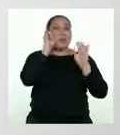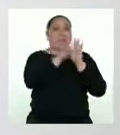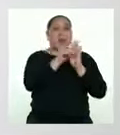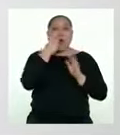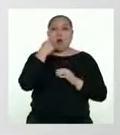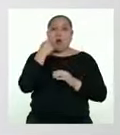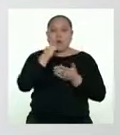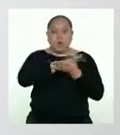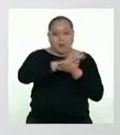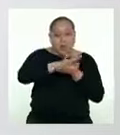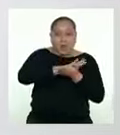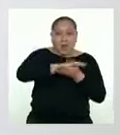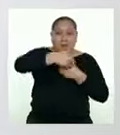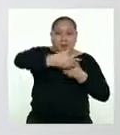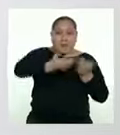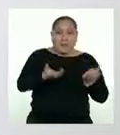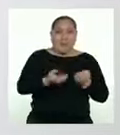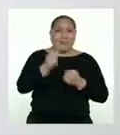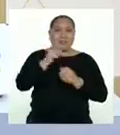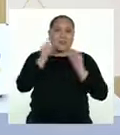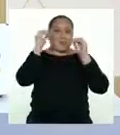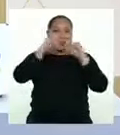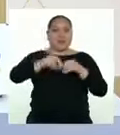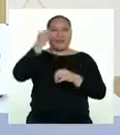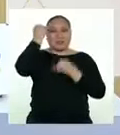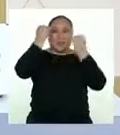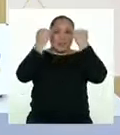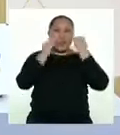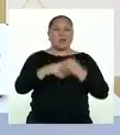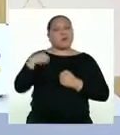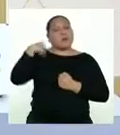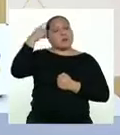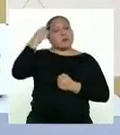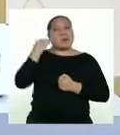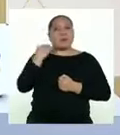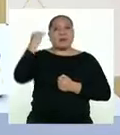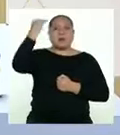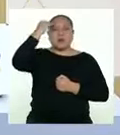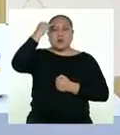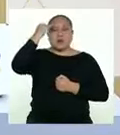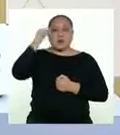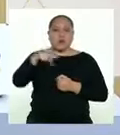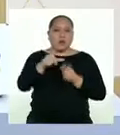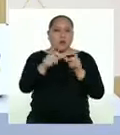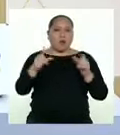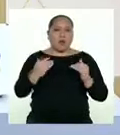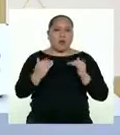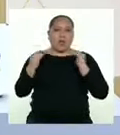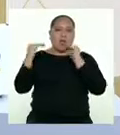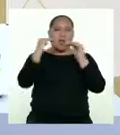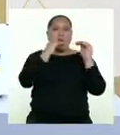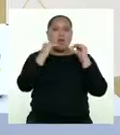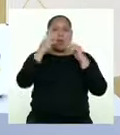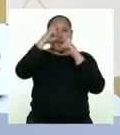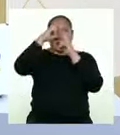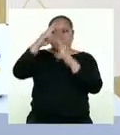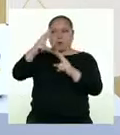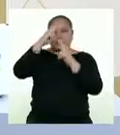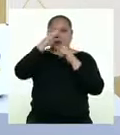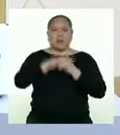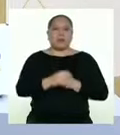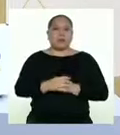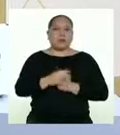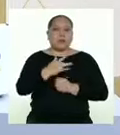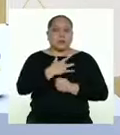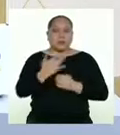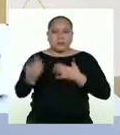los platos, para fortalecer esa idea. Yo creo que crecer en un ambiente de igualdad y respeto impacta en una convivencia